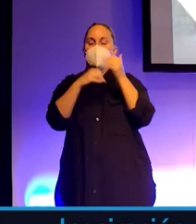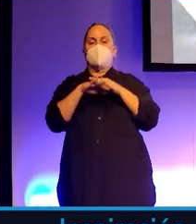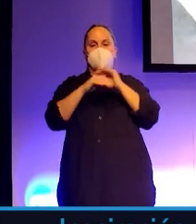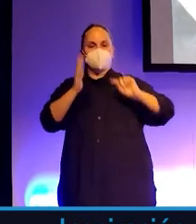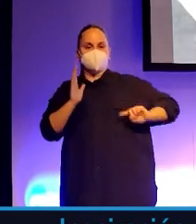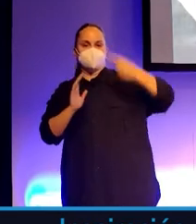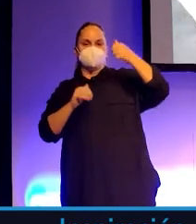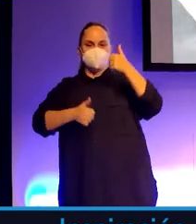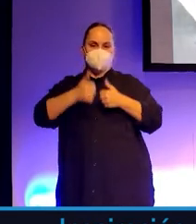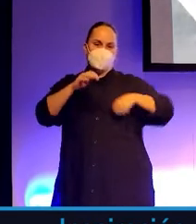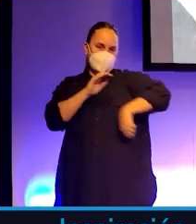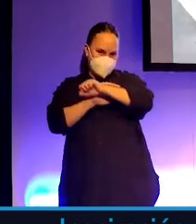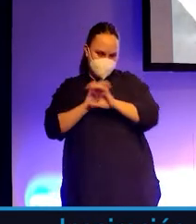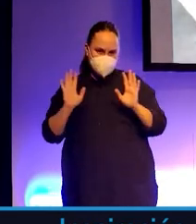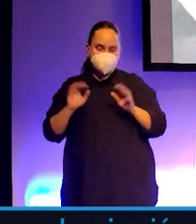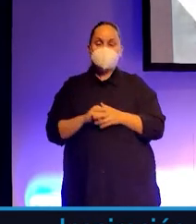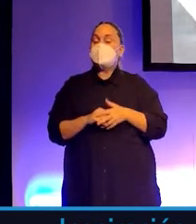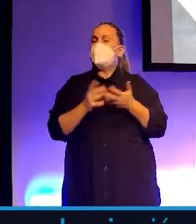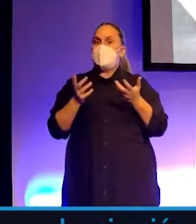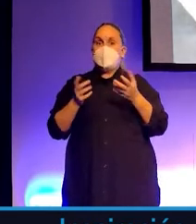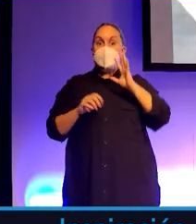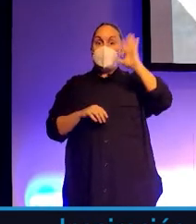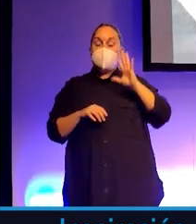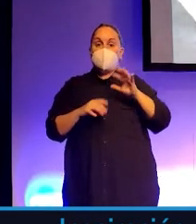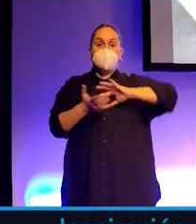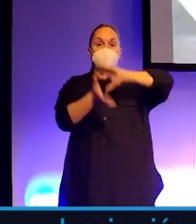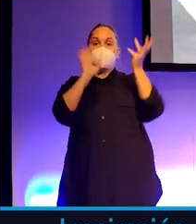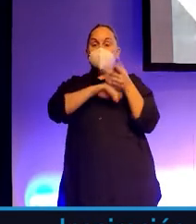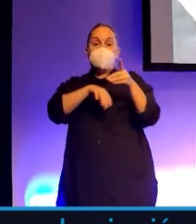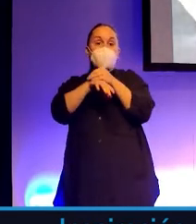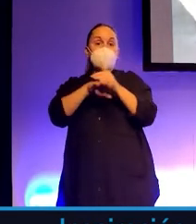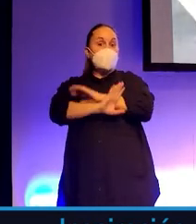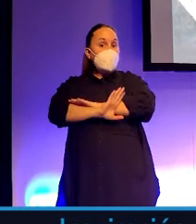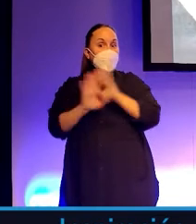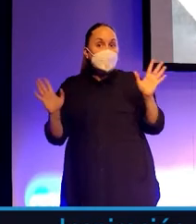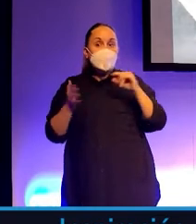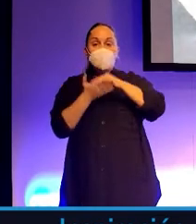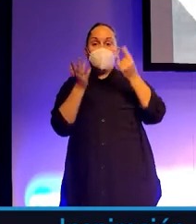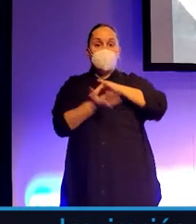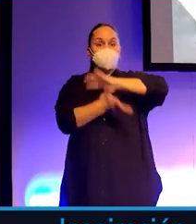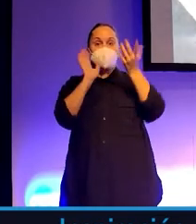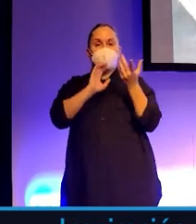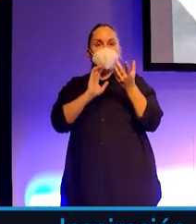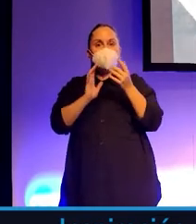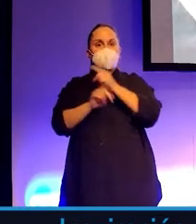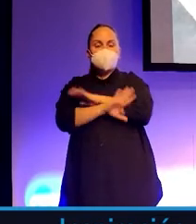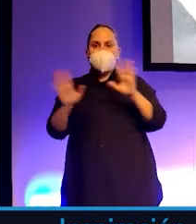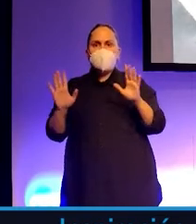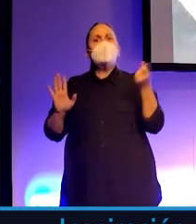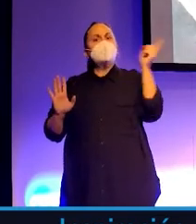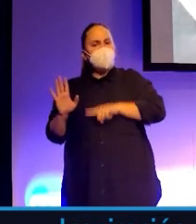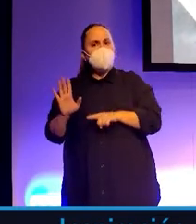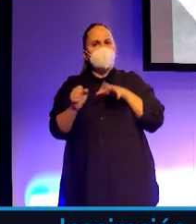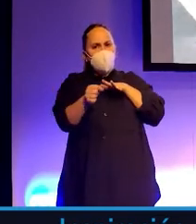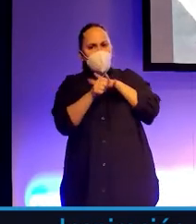Entonces, pasamos de una revolución que en apariencia era digital y tecnológica, a una revolución que es digital, tecnológica y